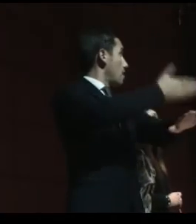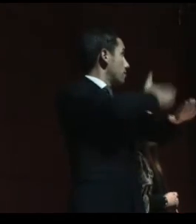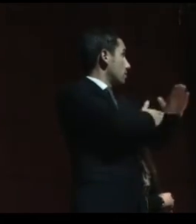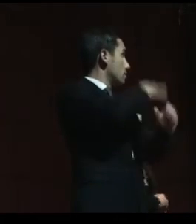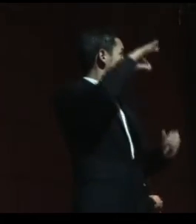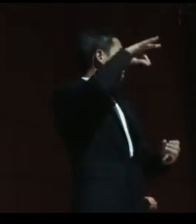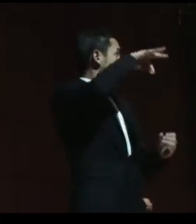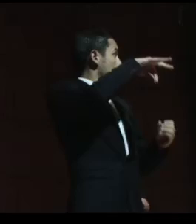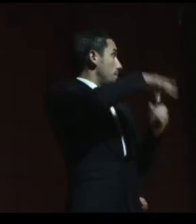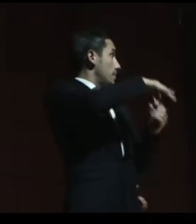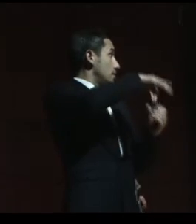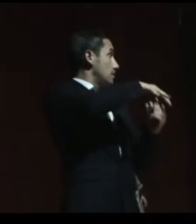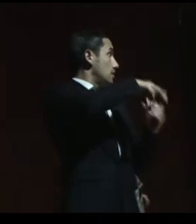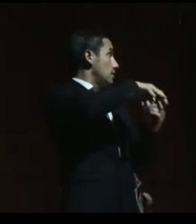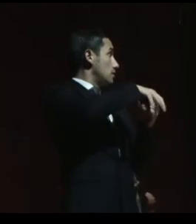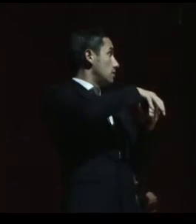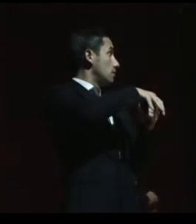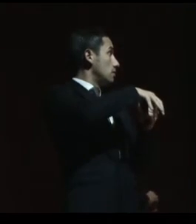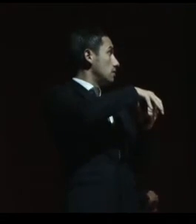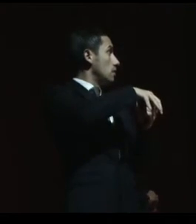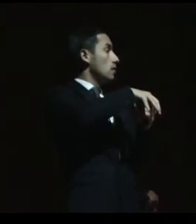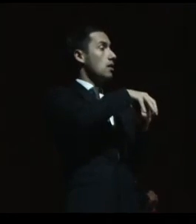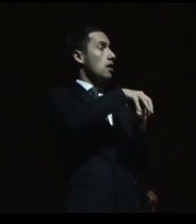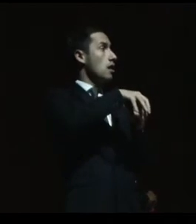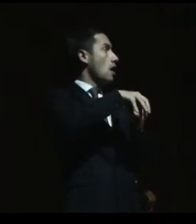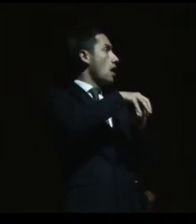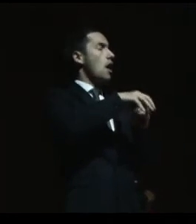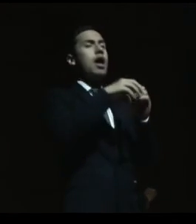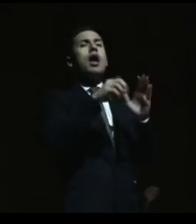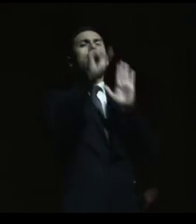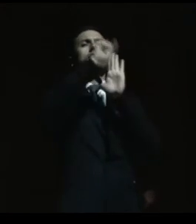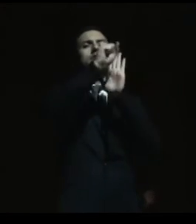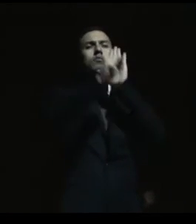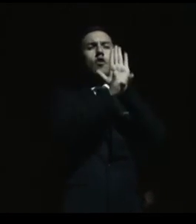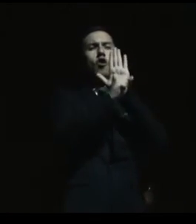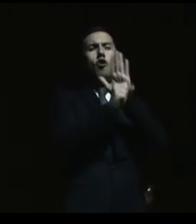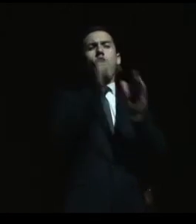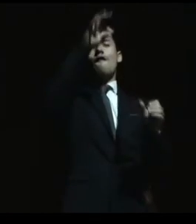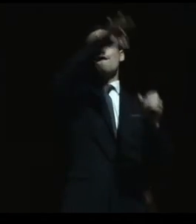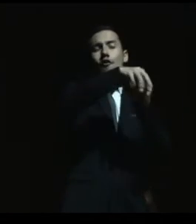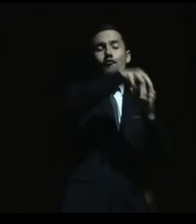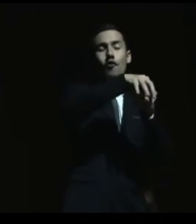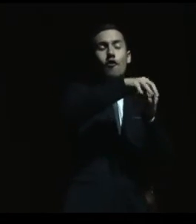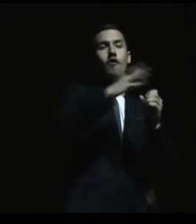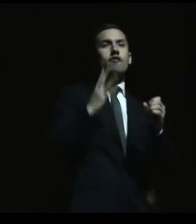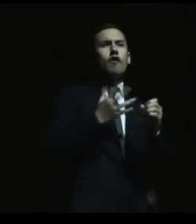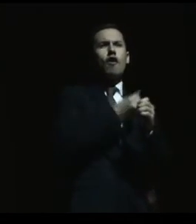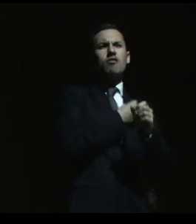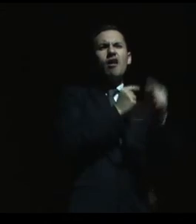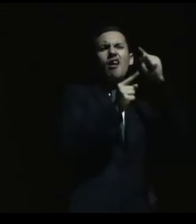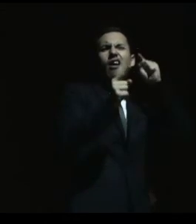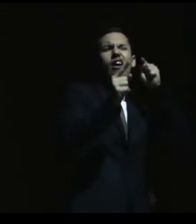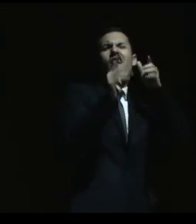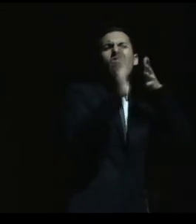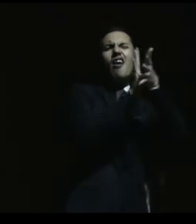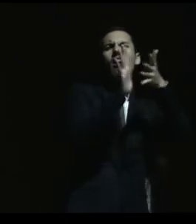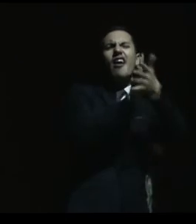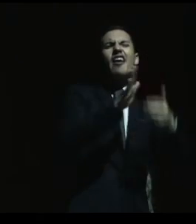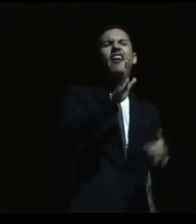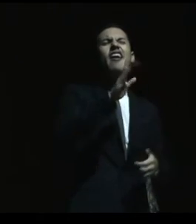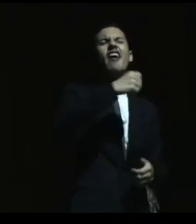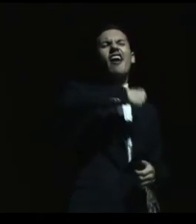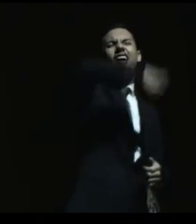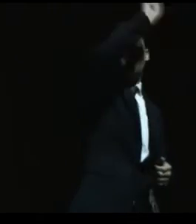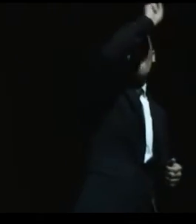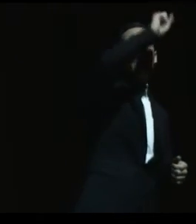presidenciales, la colifata hizo un comicio simbólico en el Borda. Les vamos a contar quién ganó y